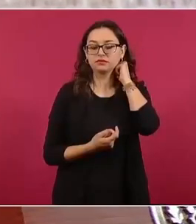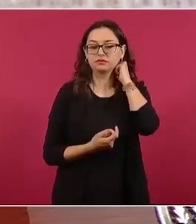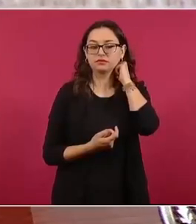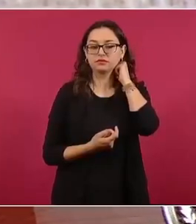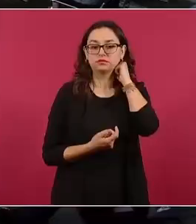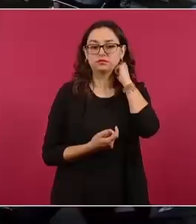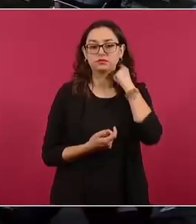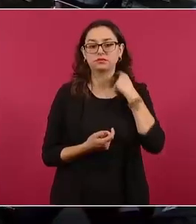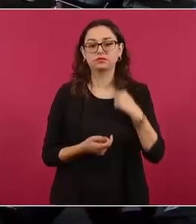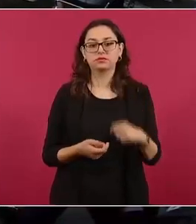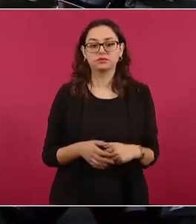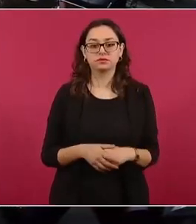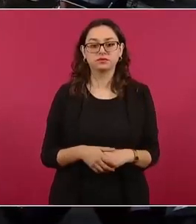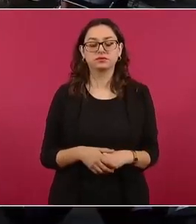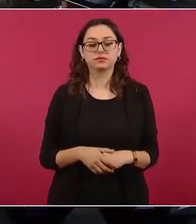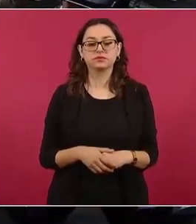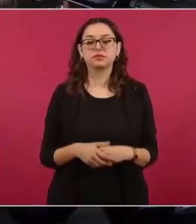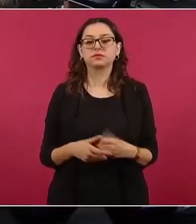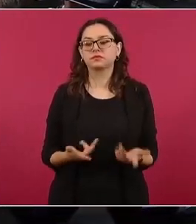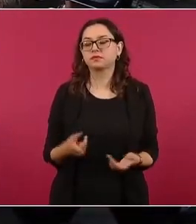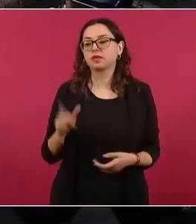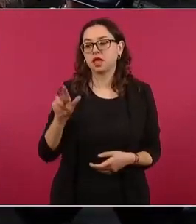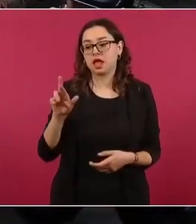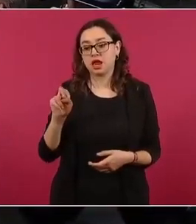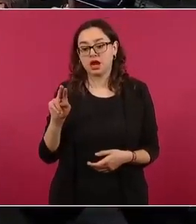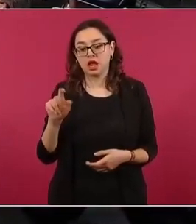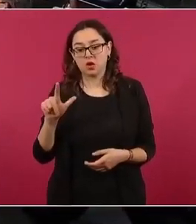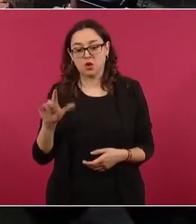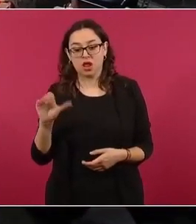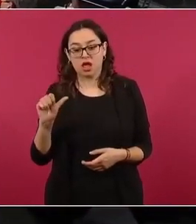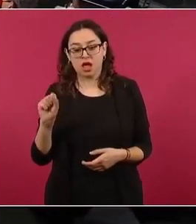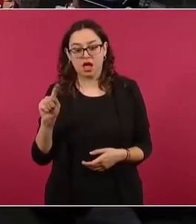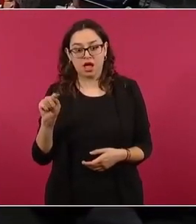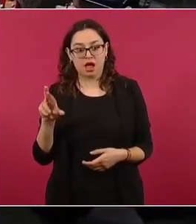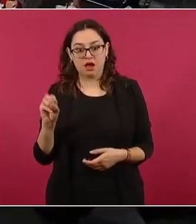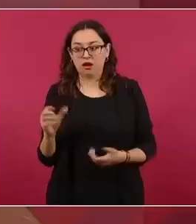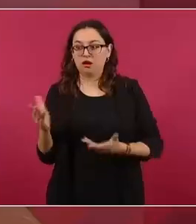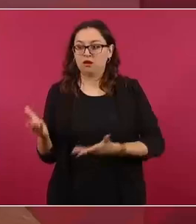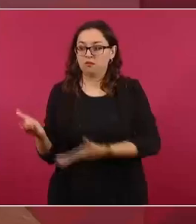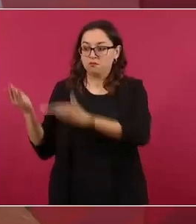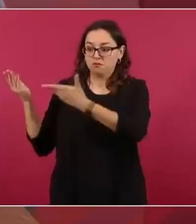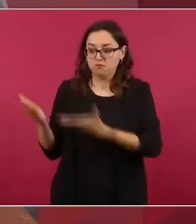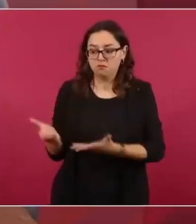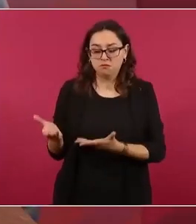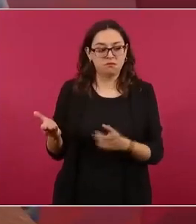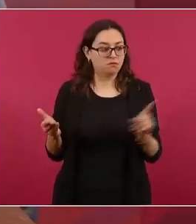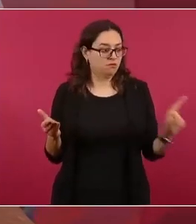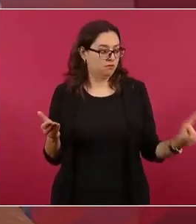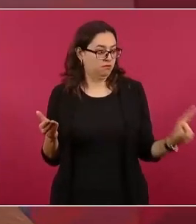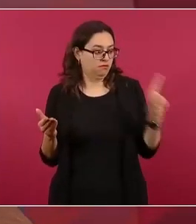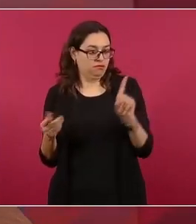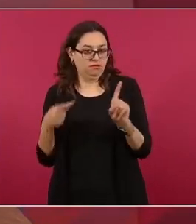López Portillo y Raúl Castro y se topan con él